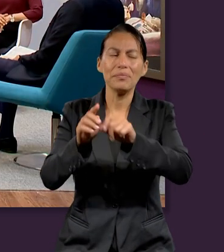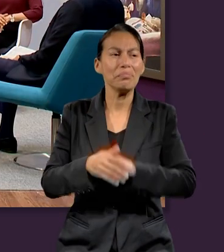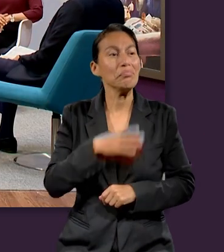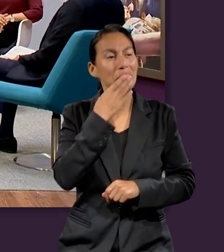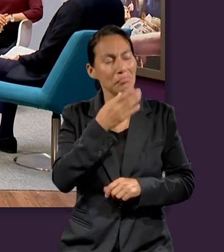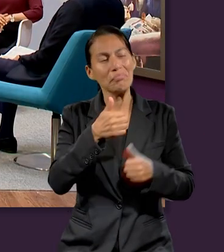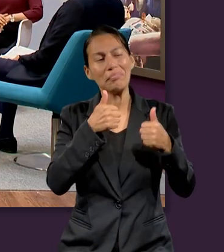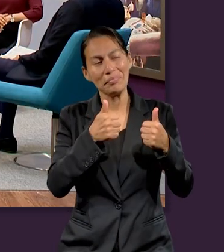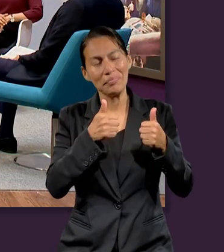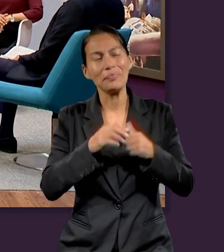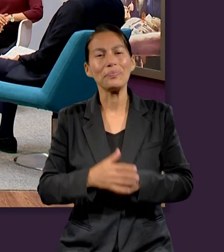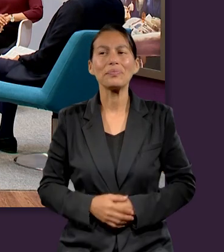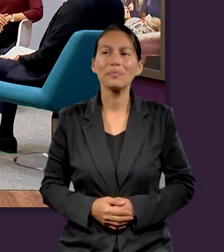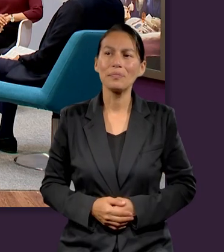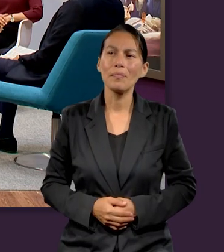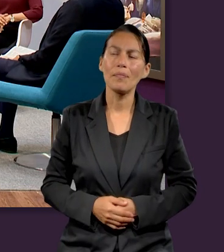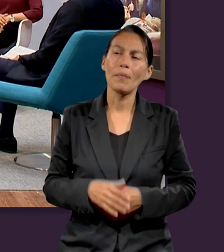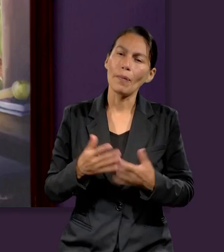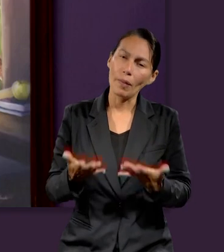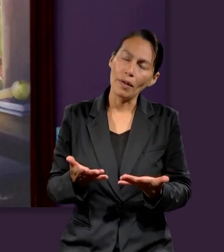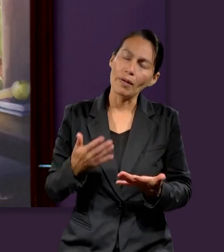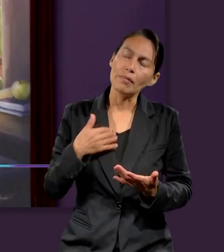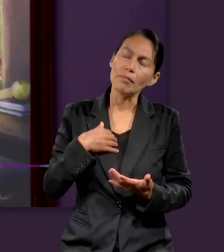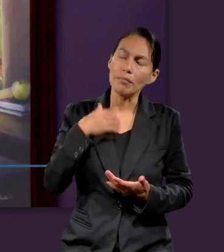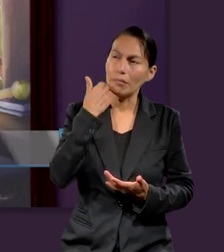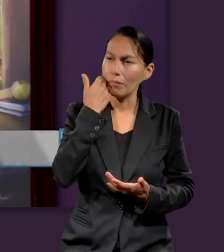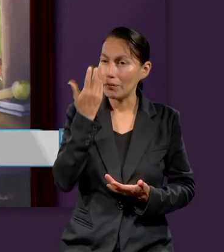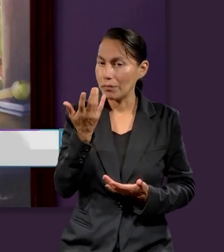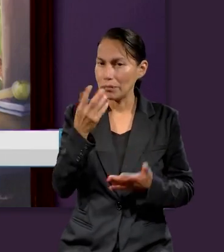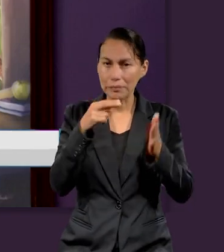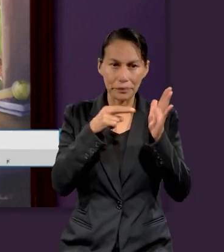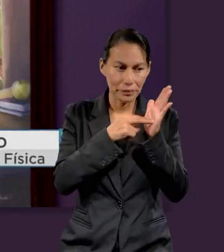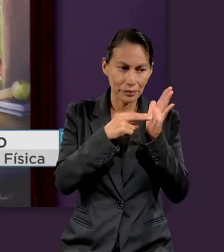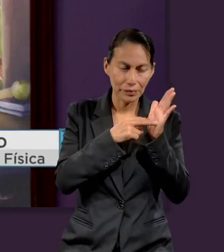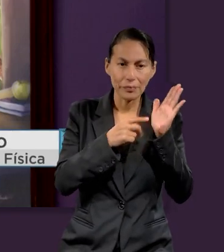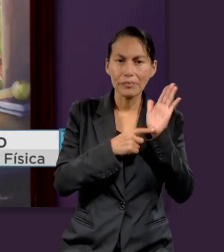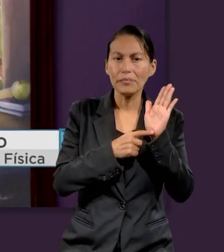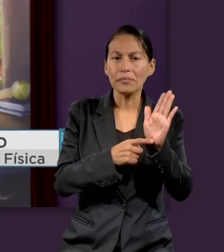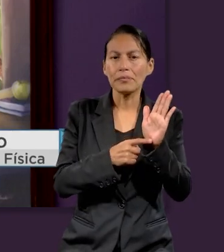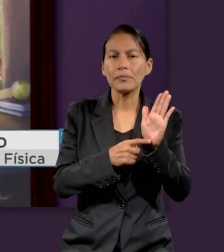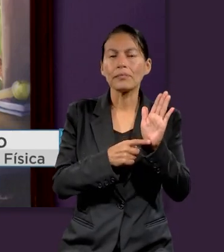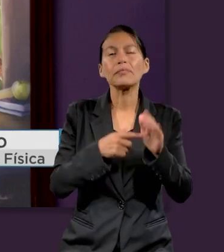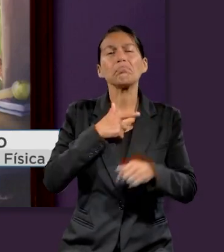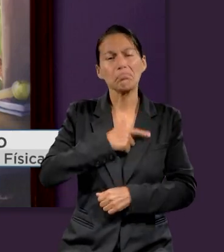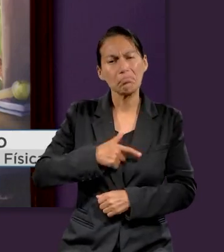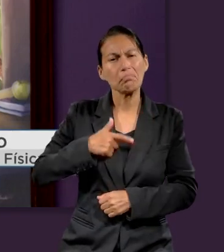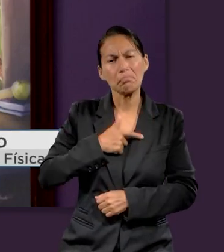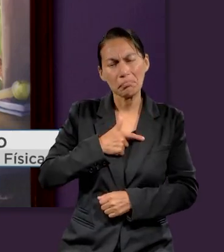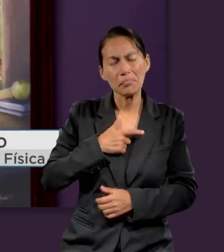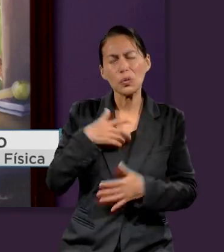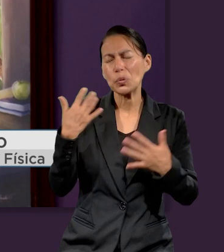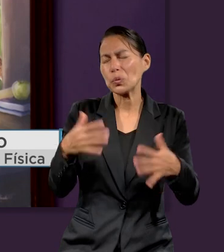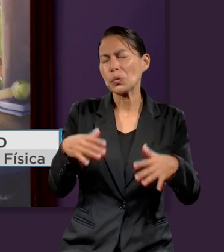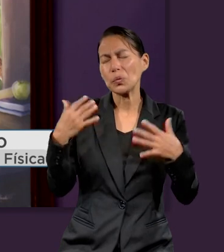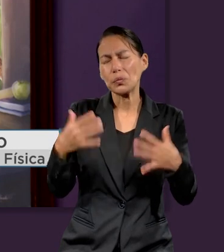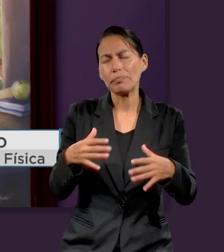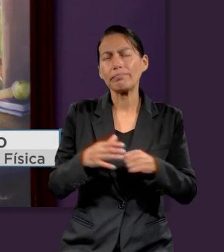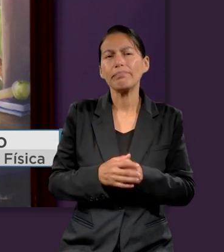acompañando. Excelente. Yo quiero mencionar un versículo que en lo personal me gusta,